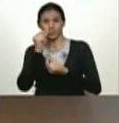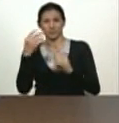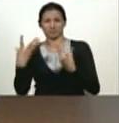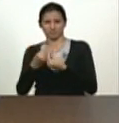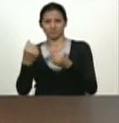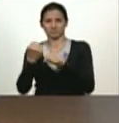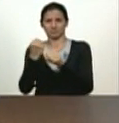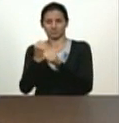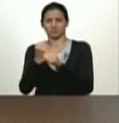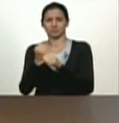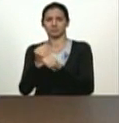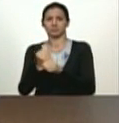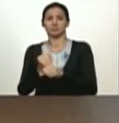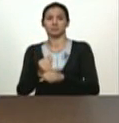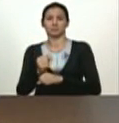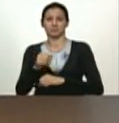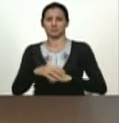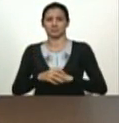y de jefe